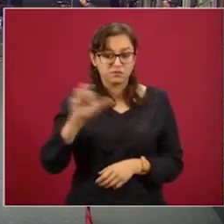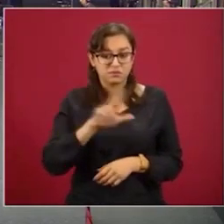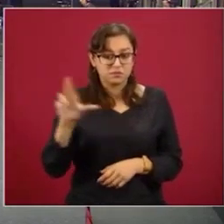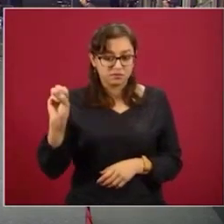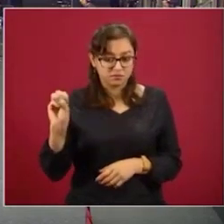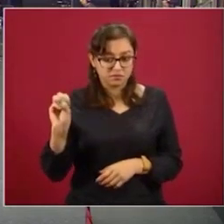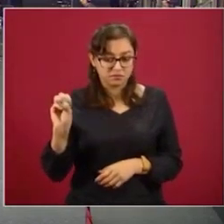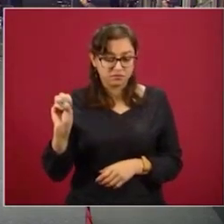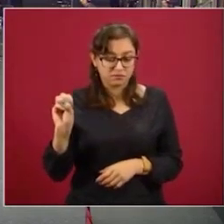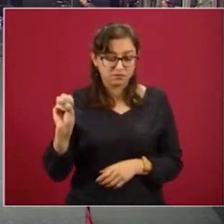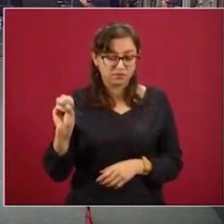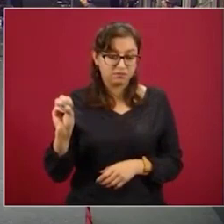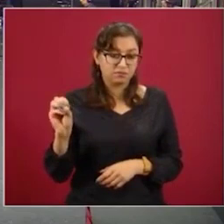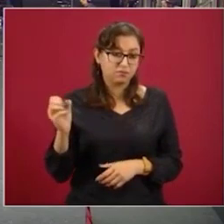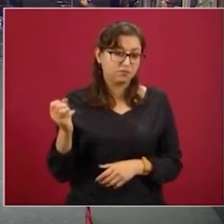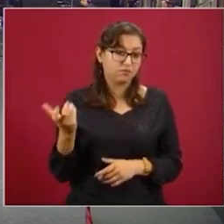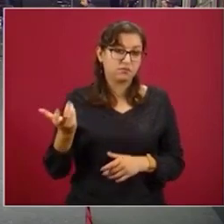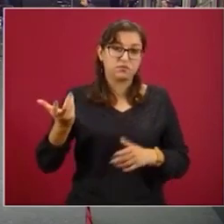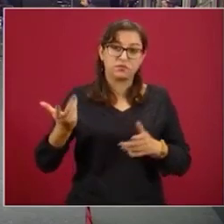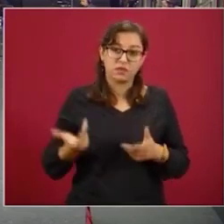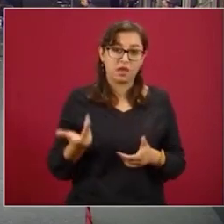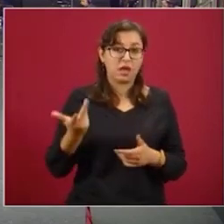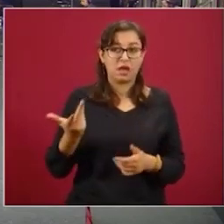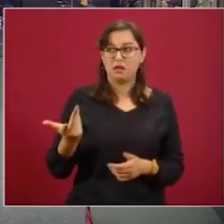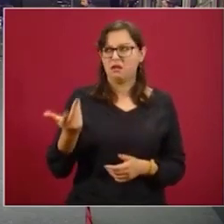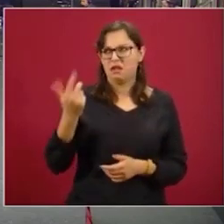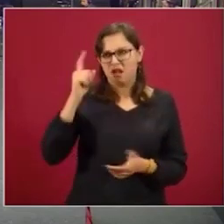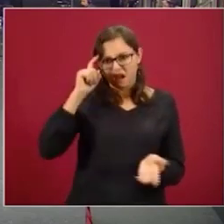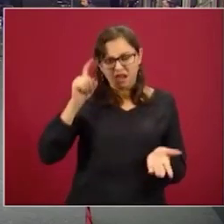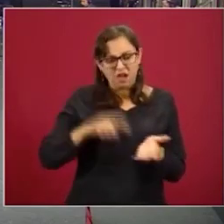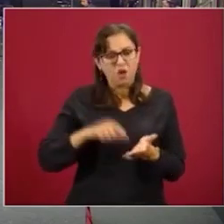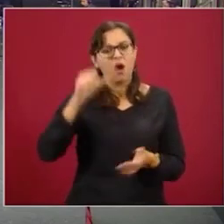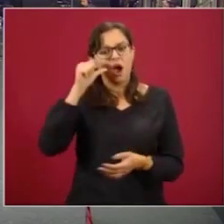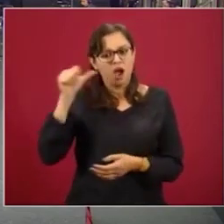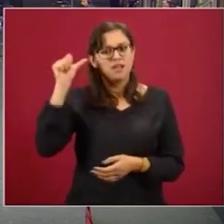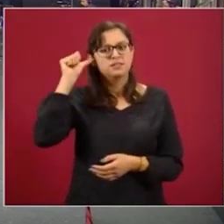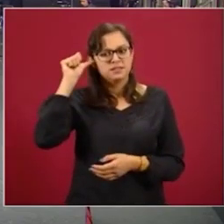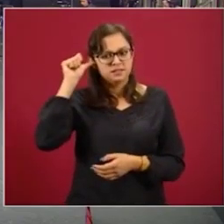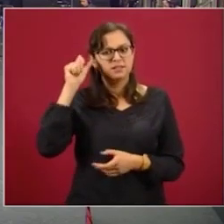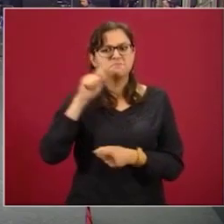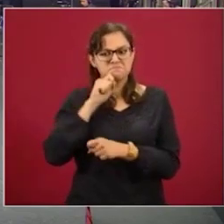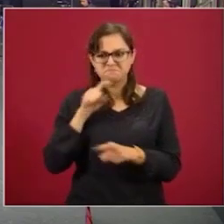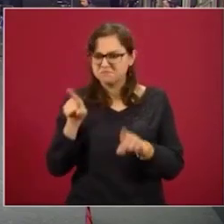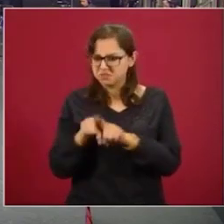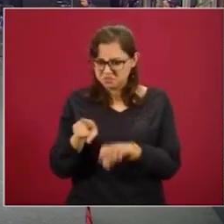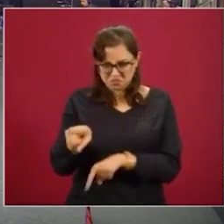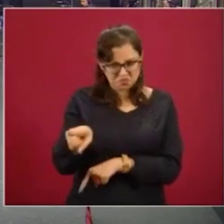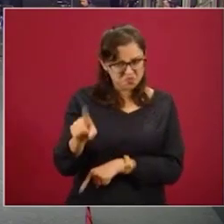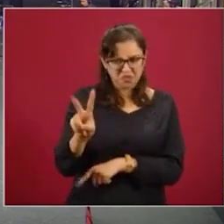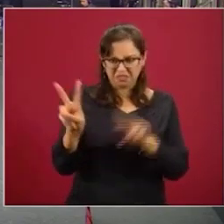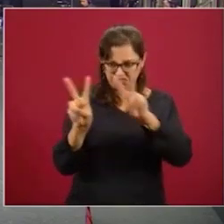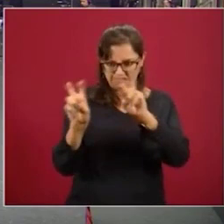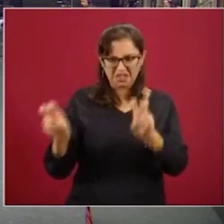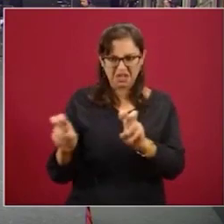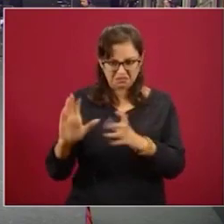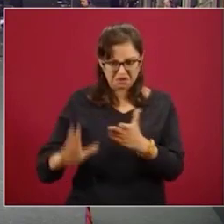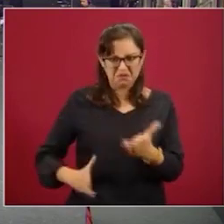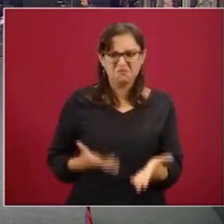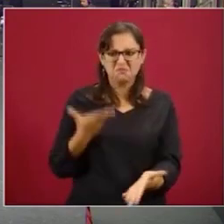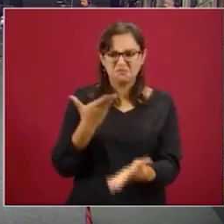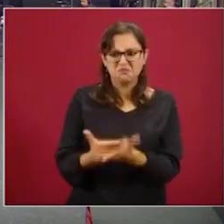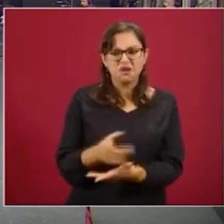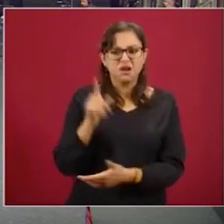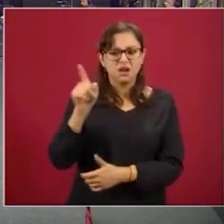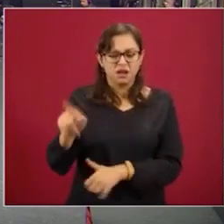hace poco, creo que ayer, también se planteó algo parecido, pero de